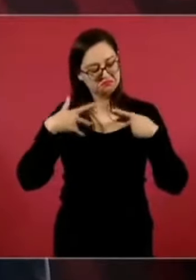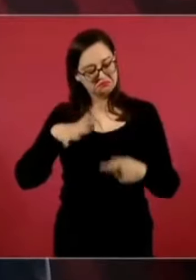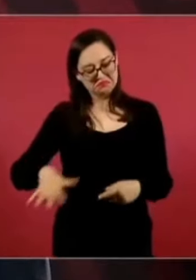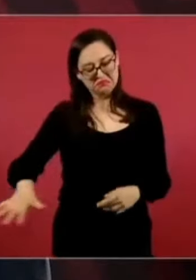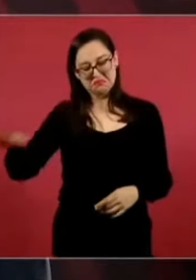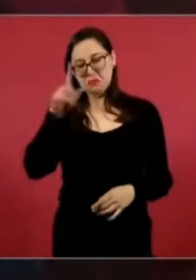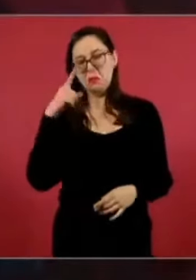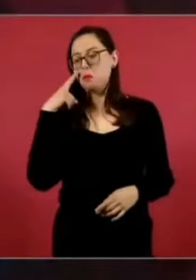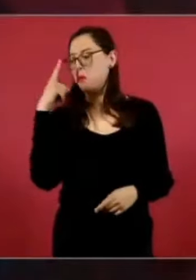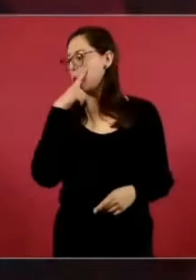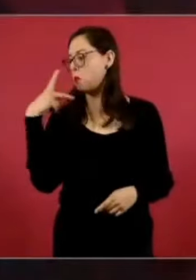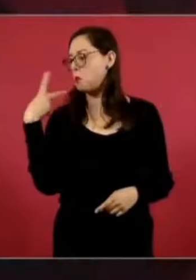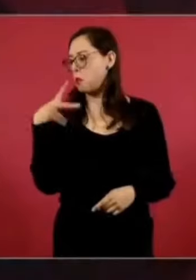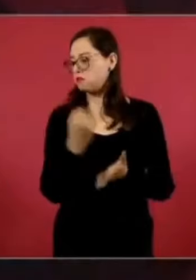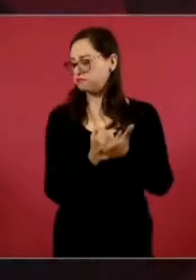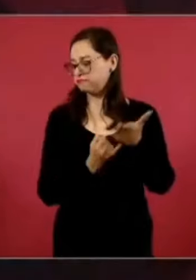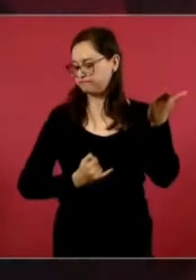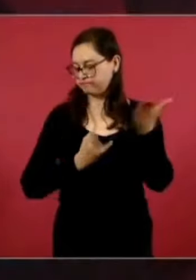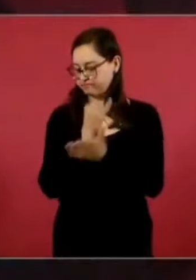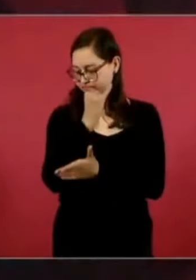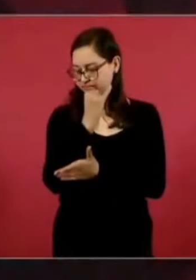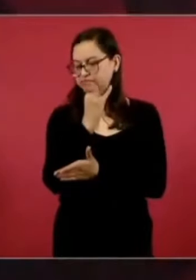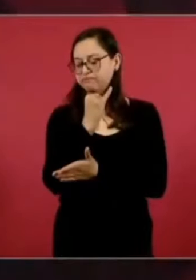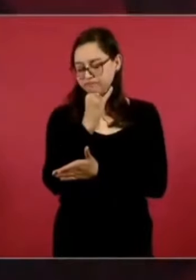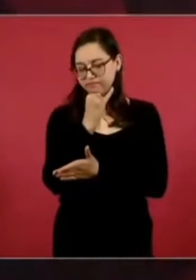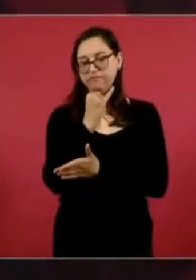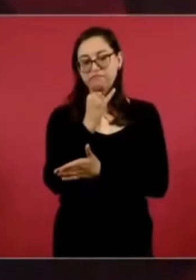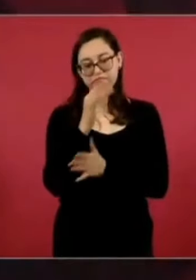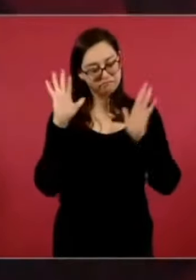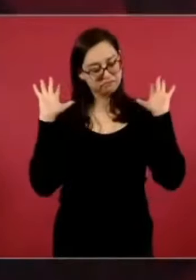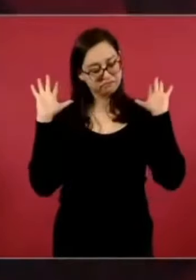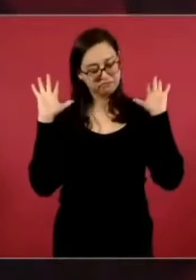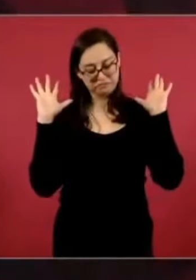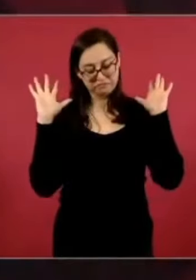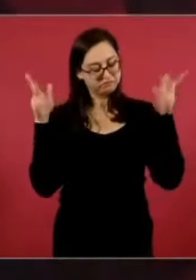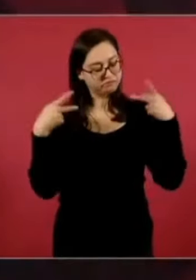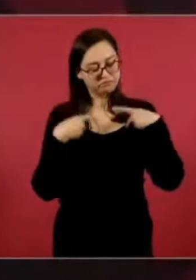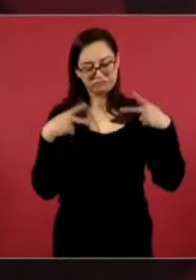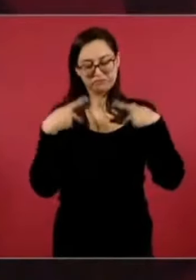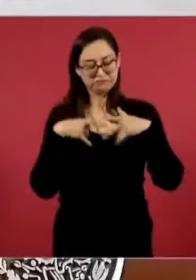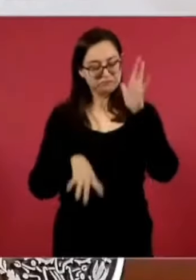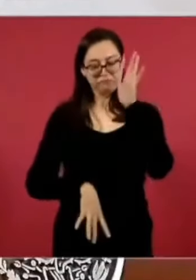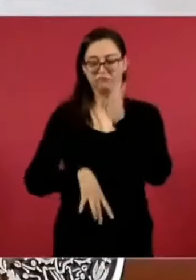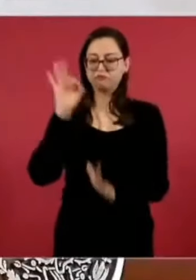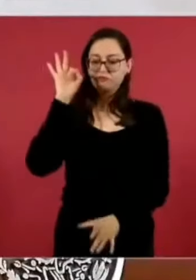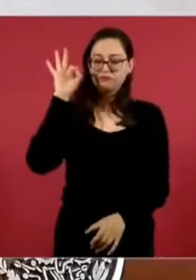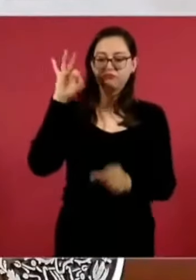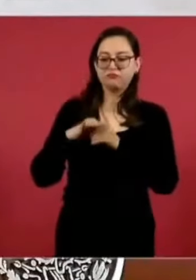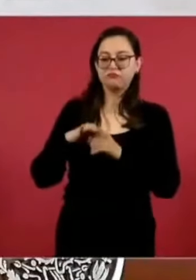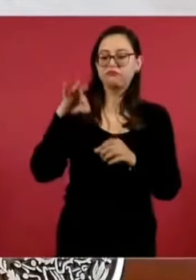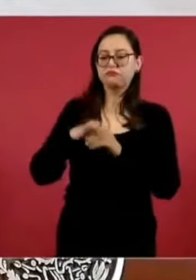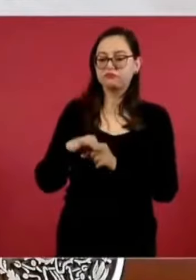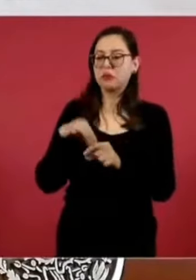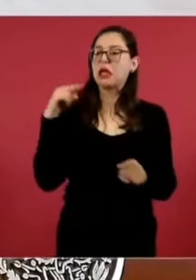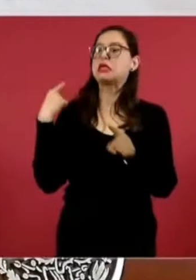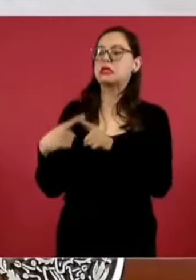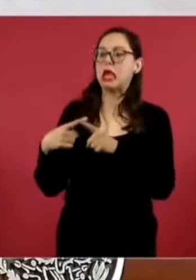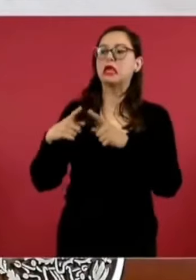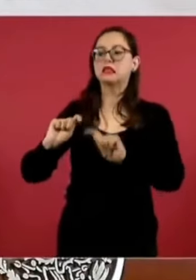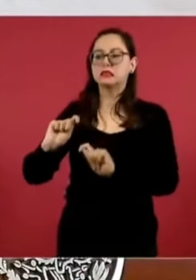que la gente decida quién debe de ser